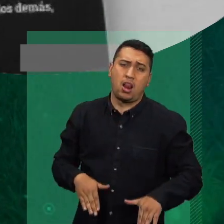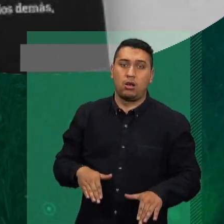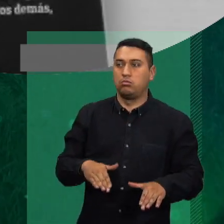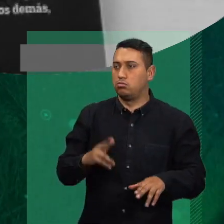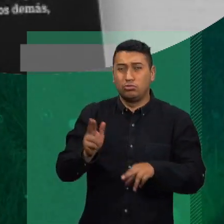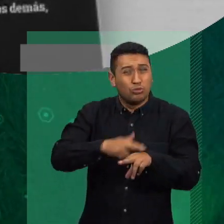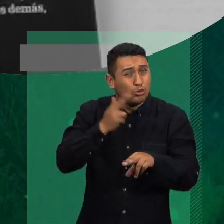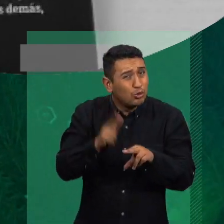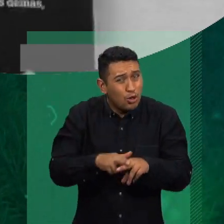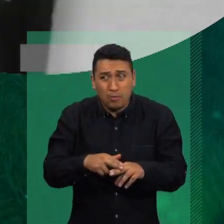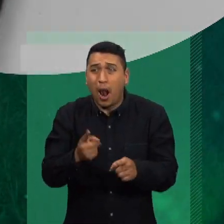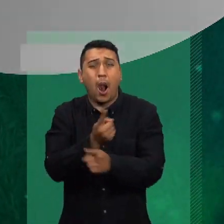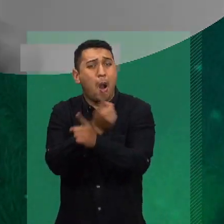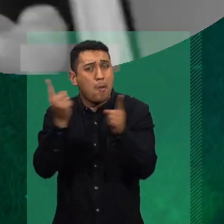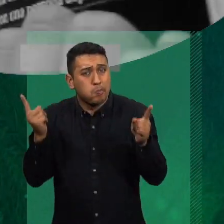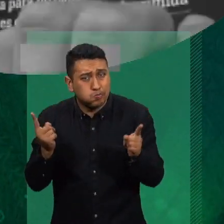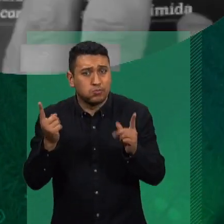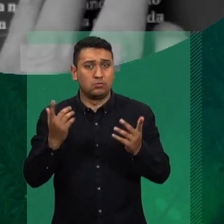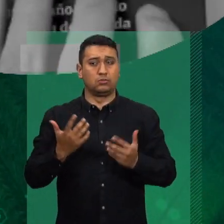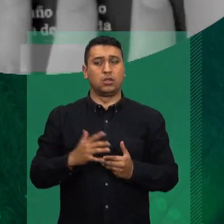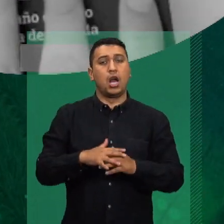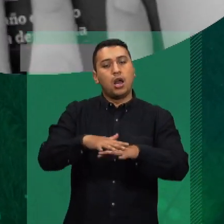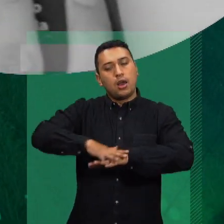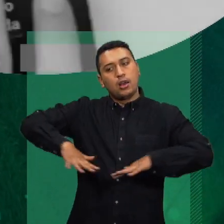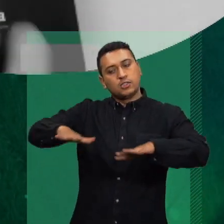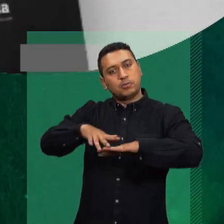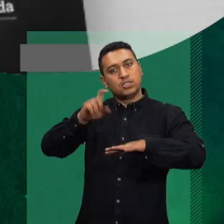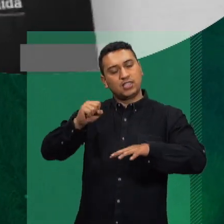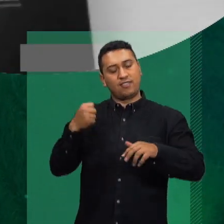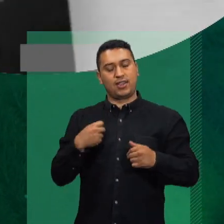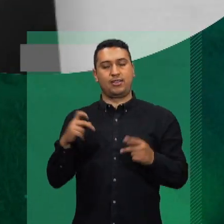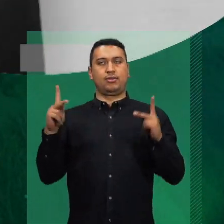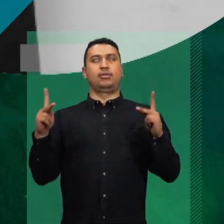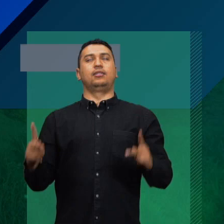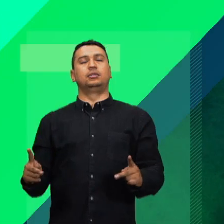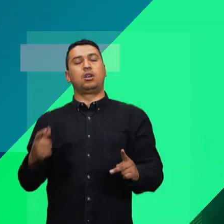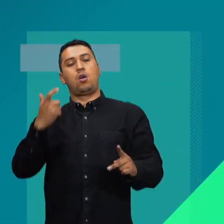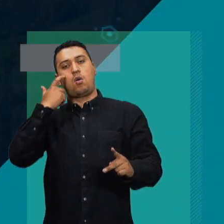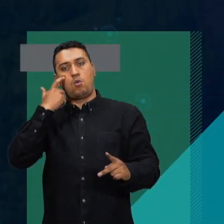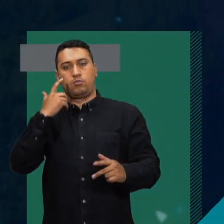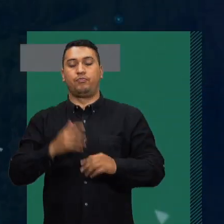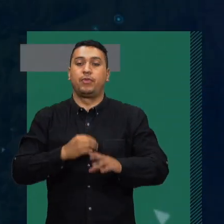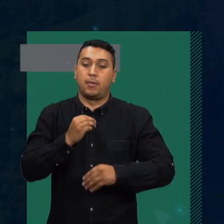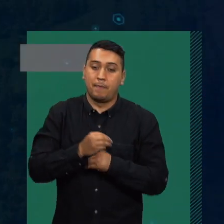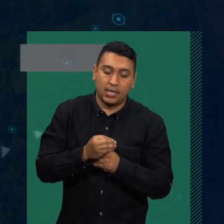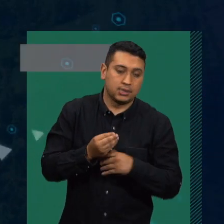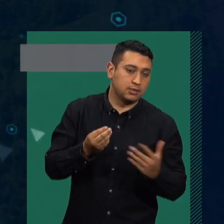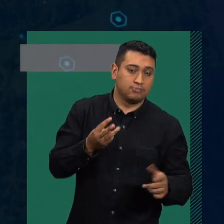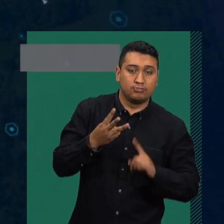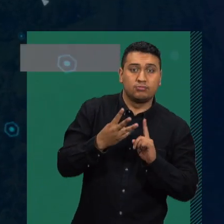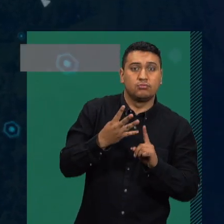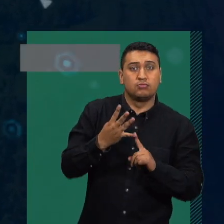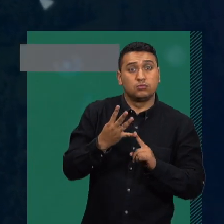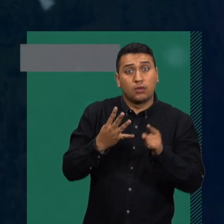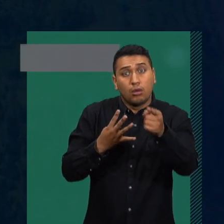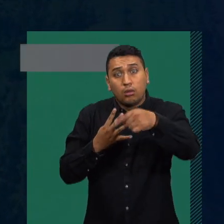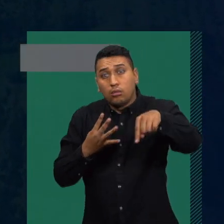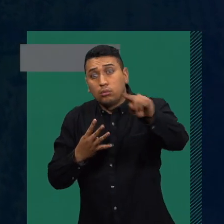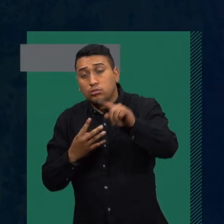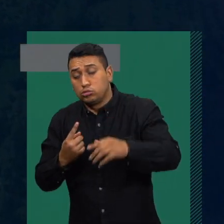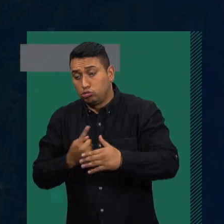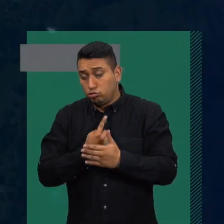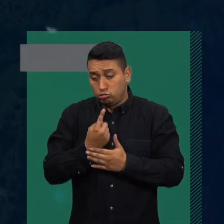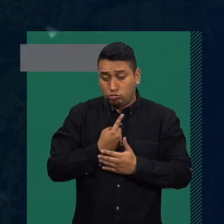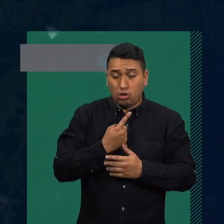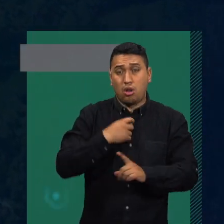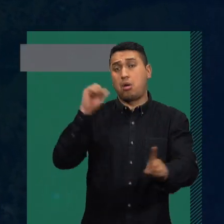reflexionar o simplemente para descansar, que no están solos porque no lo están y que merecen